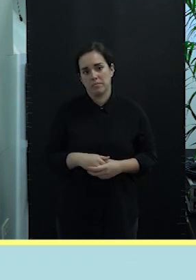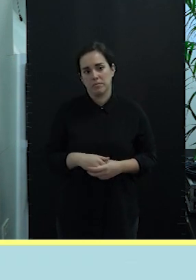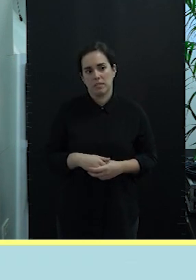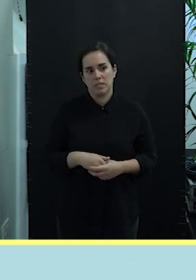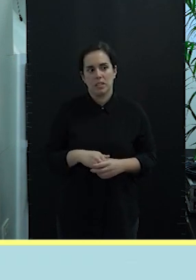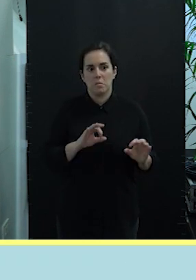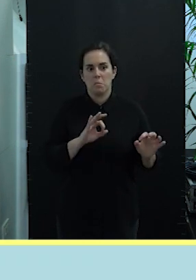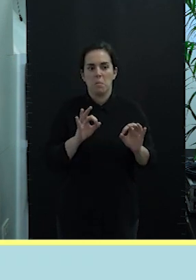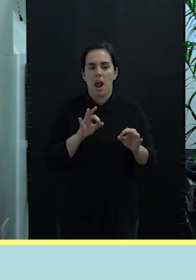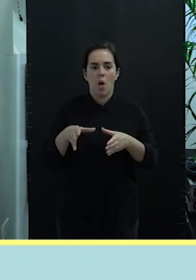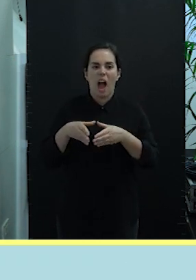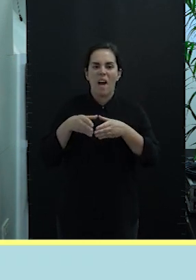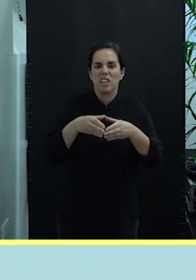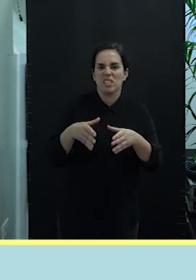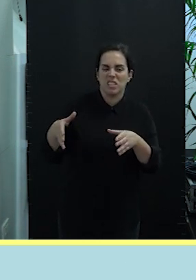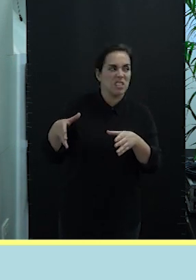avanzadilla para mandarla para Tenerife